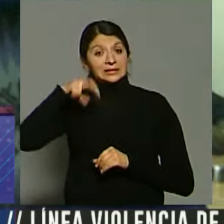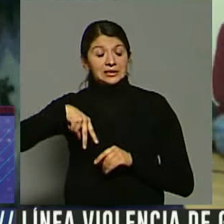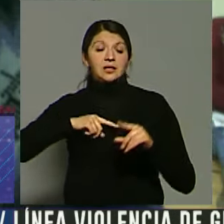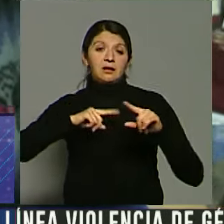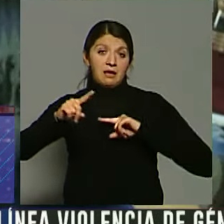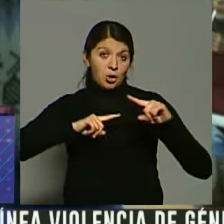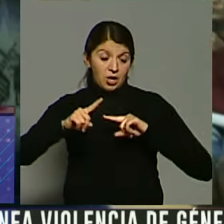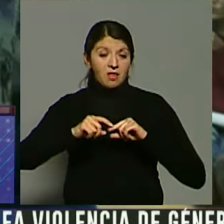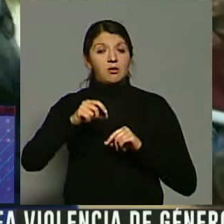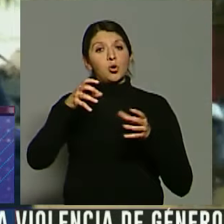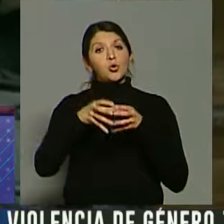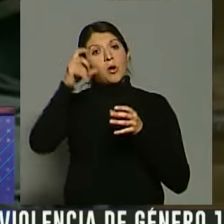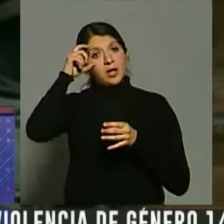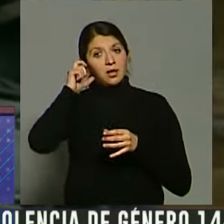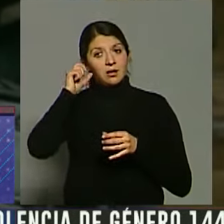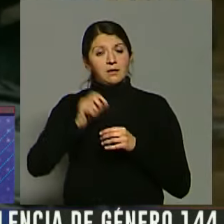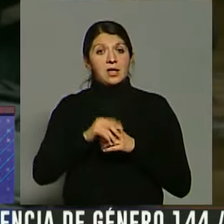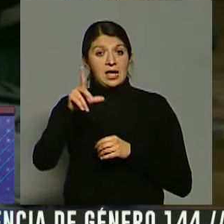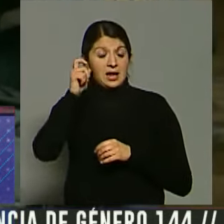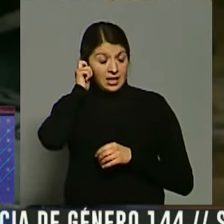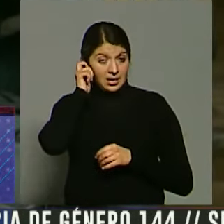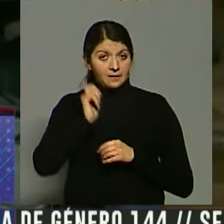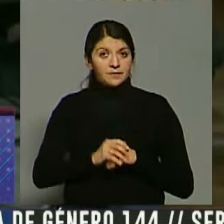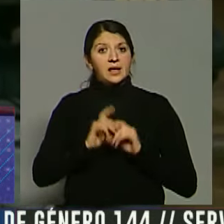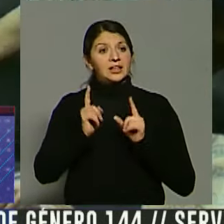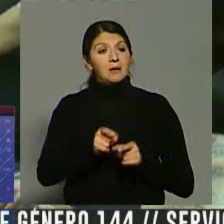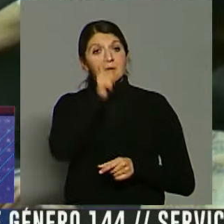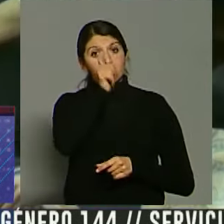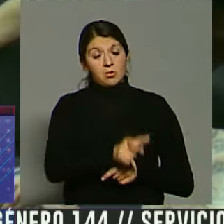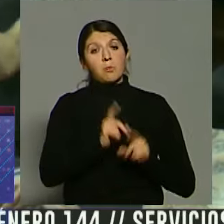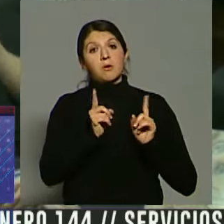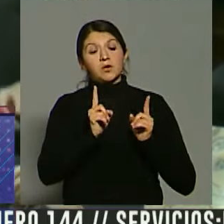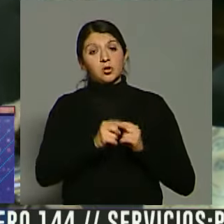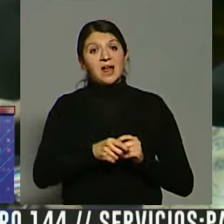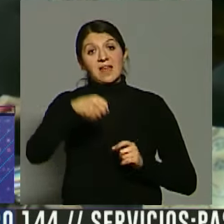LGBT, y Lourdes Correa, profesora de Educación Inicial.